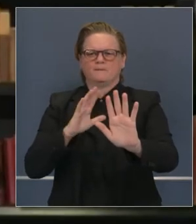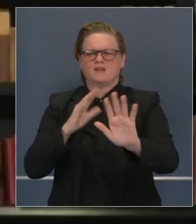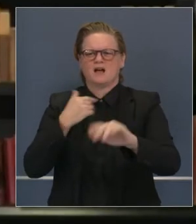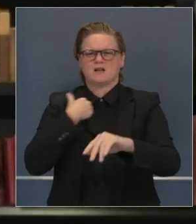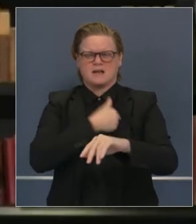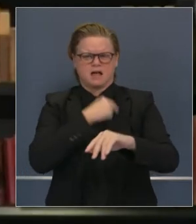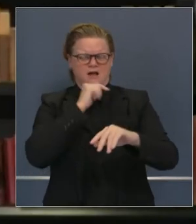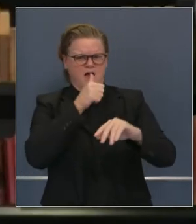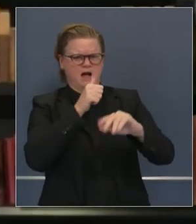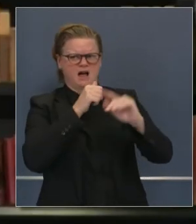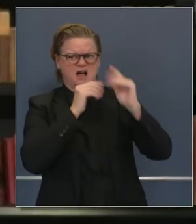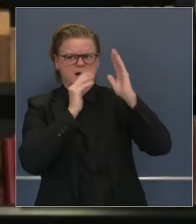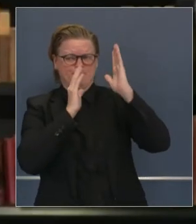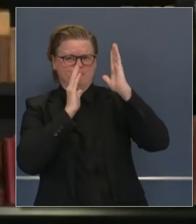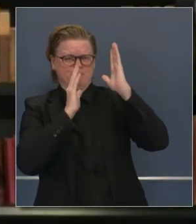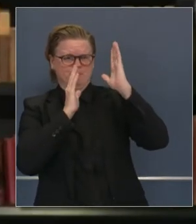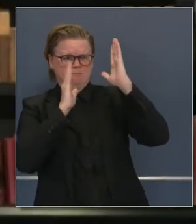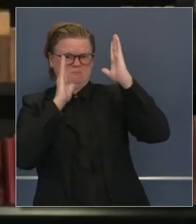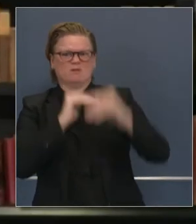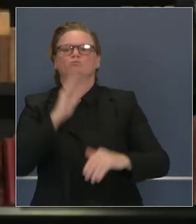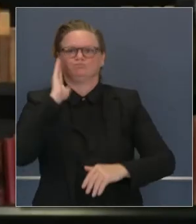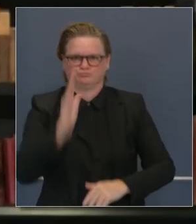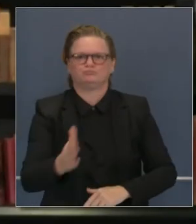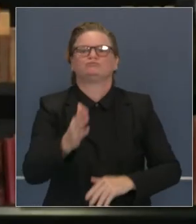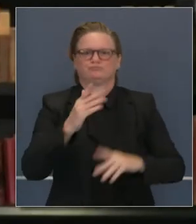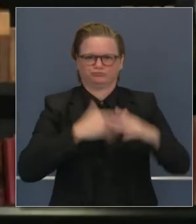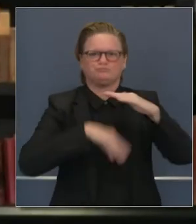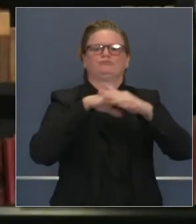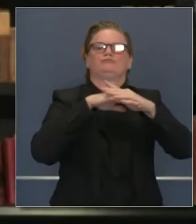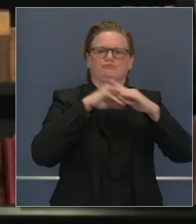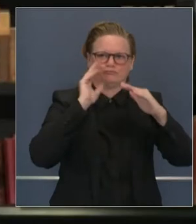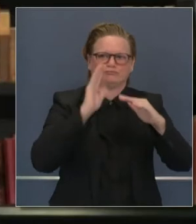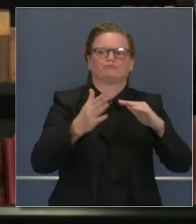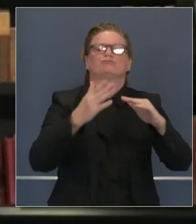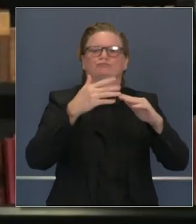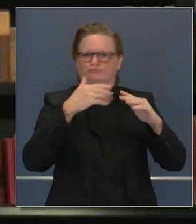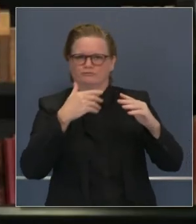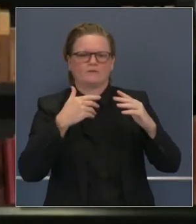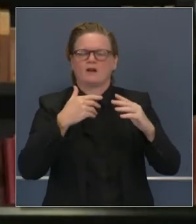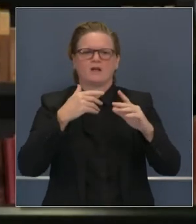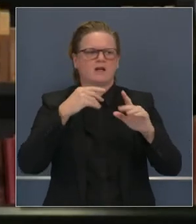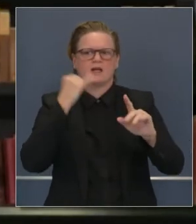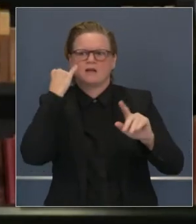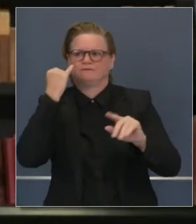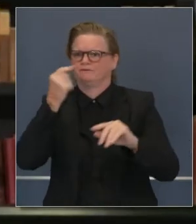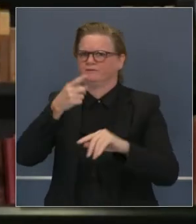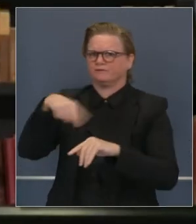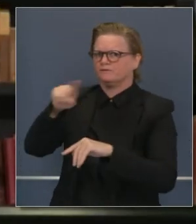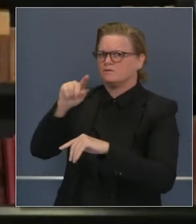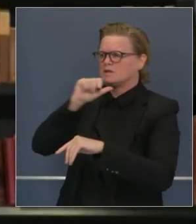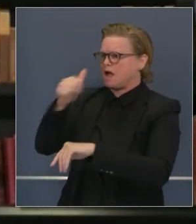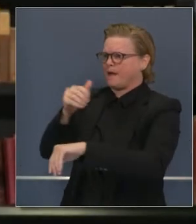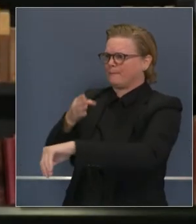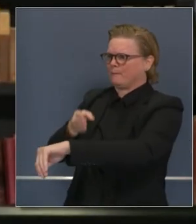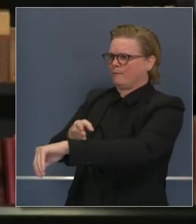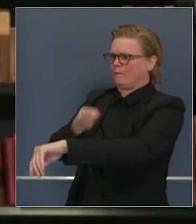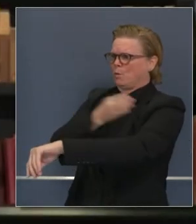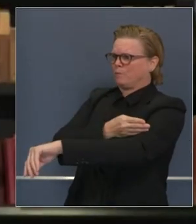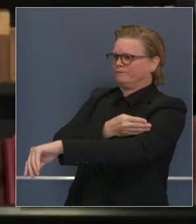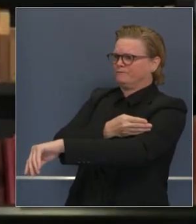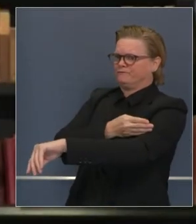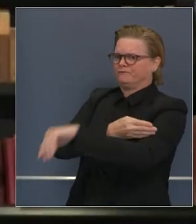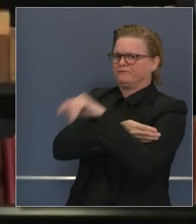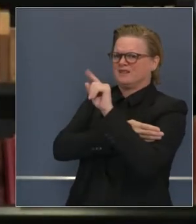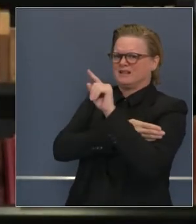No lo anticipamos. Esto es en ausencia de tomar mejores decisiones. Esto es